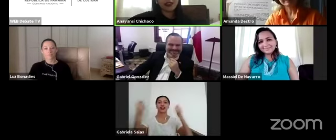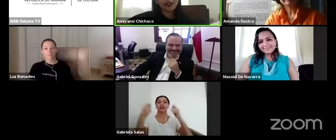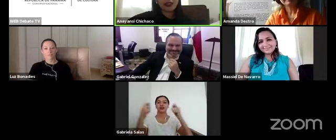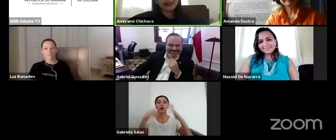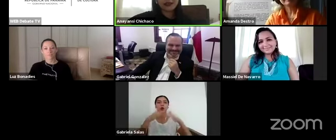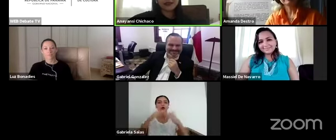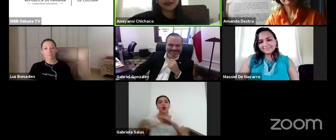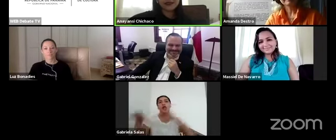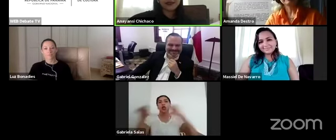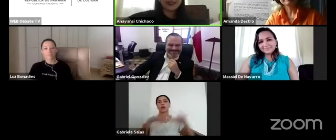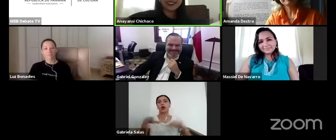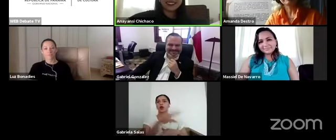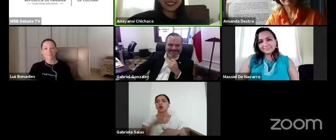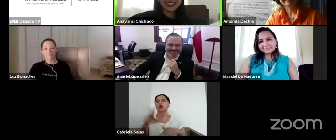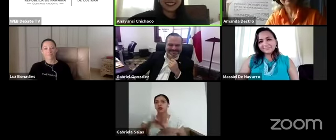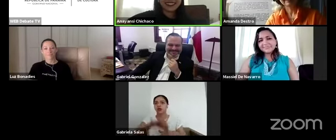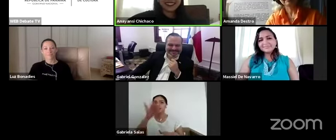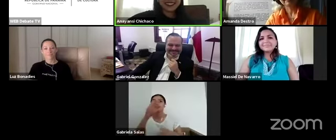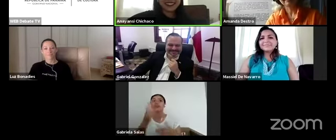y participar de ellas